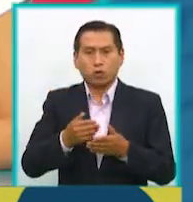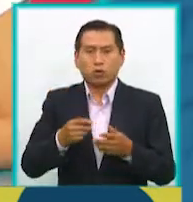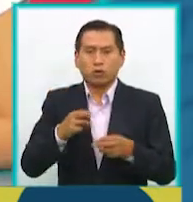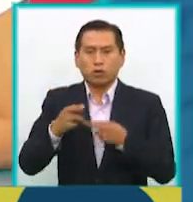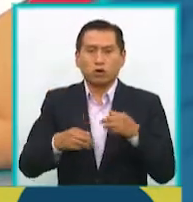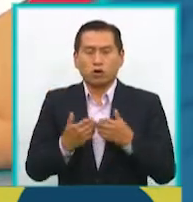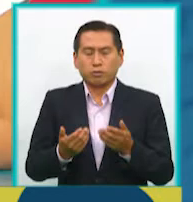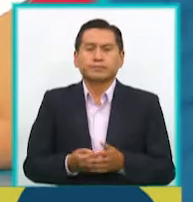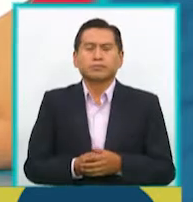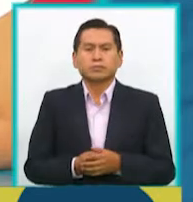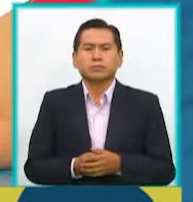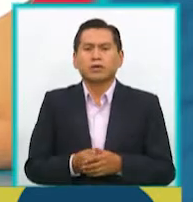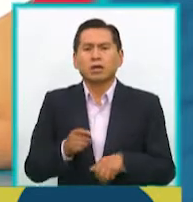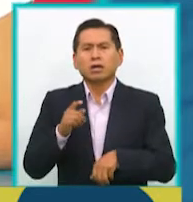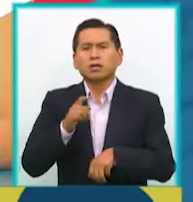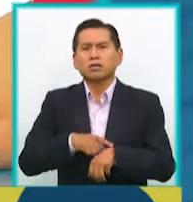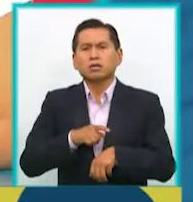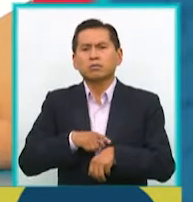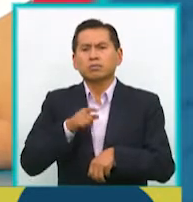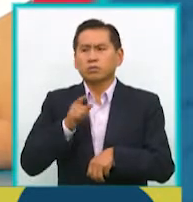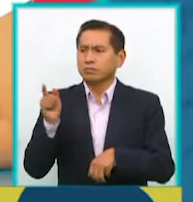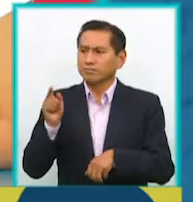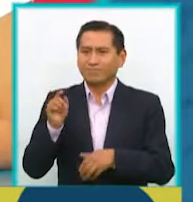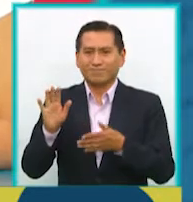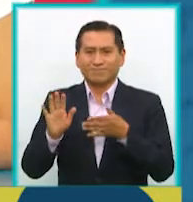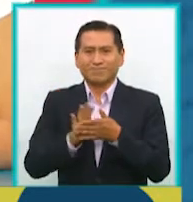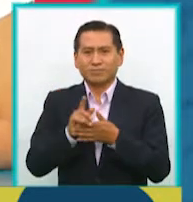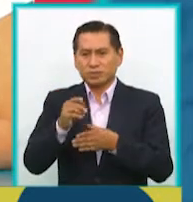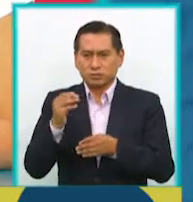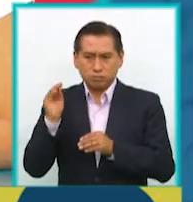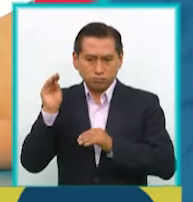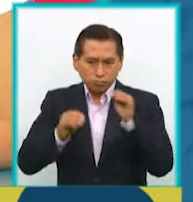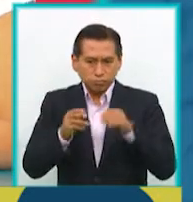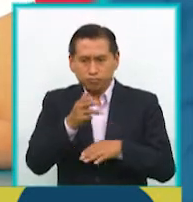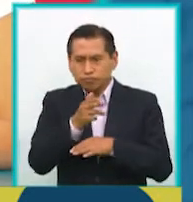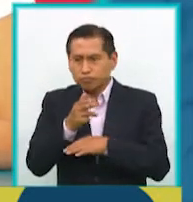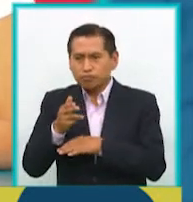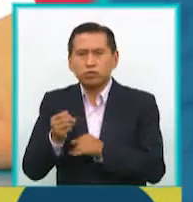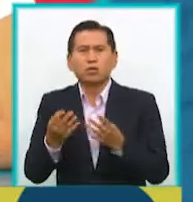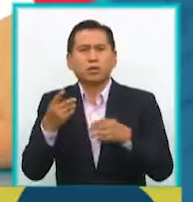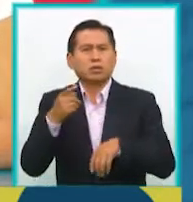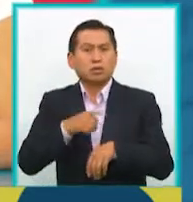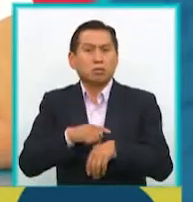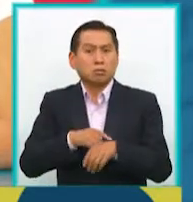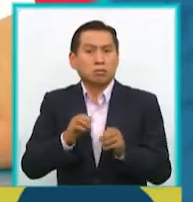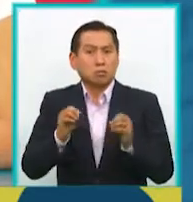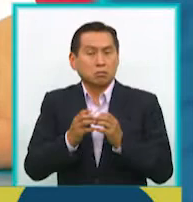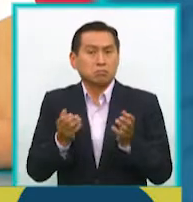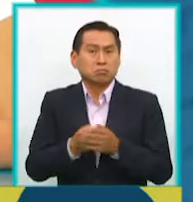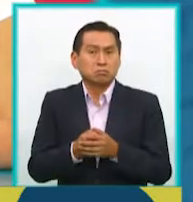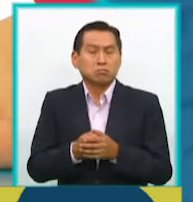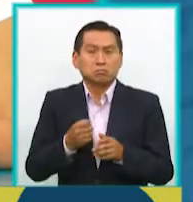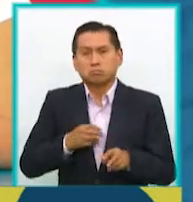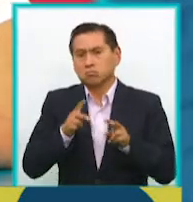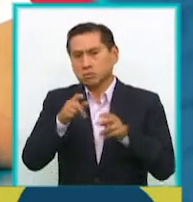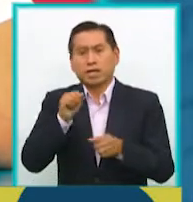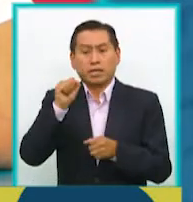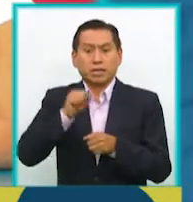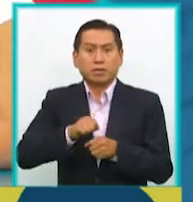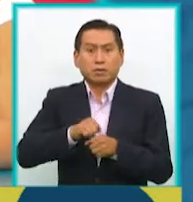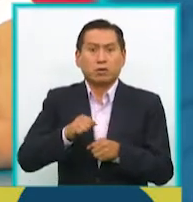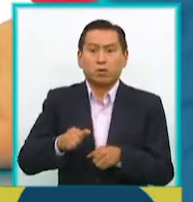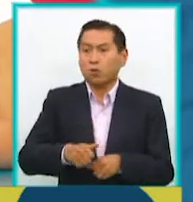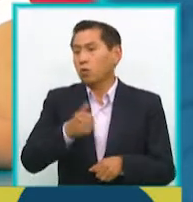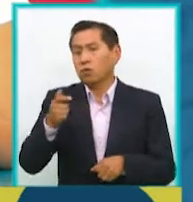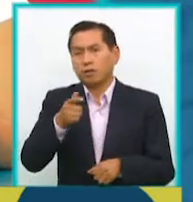¿Cuánto tiempo te llegó a concretar este proyecto hablando fundamentalmente de la duración del mismo? Normalmente te veíamos trabajar en otros